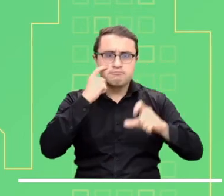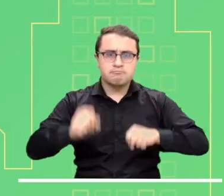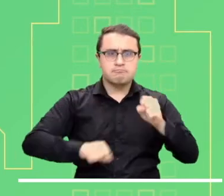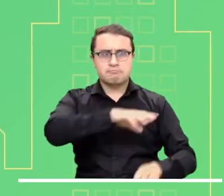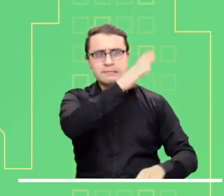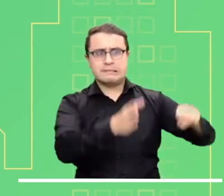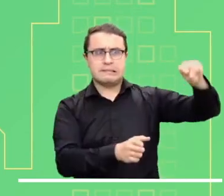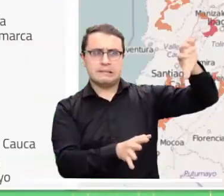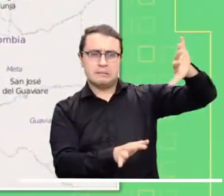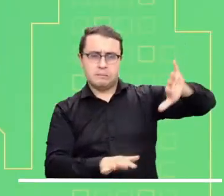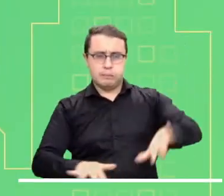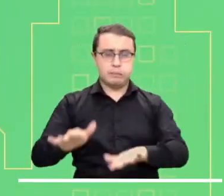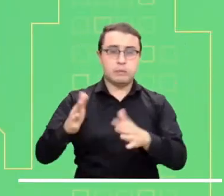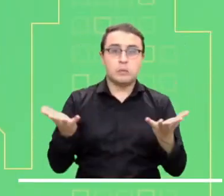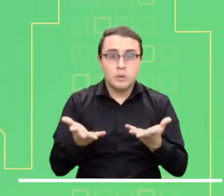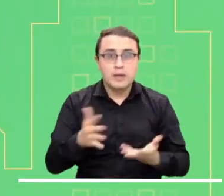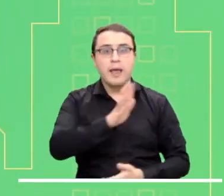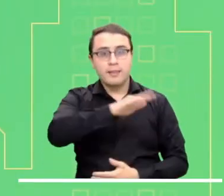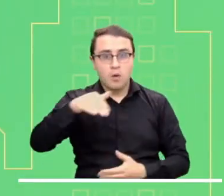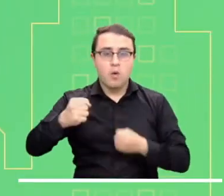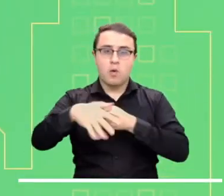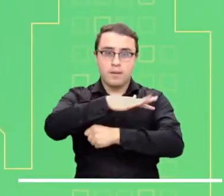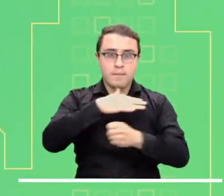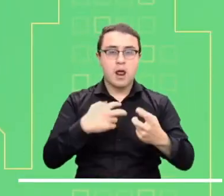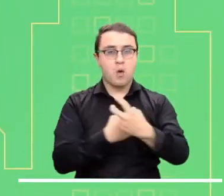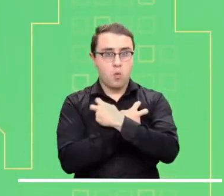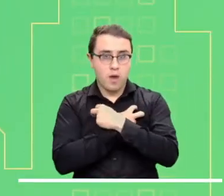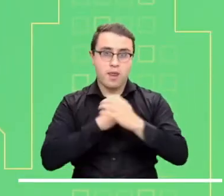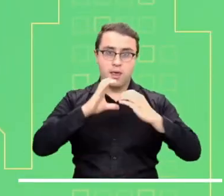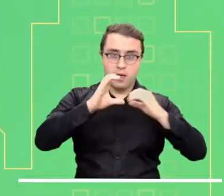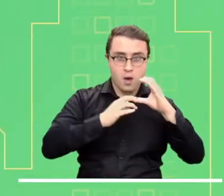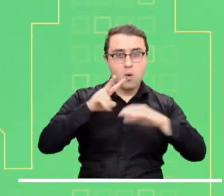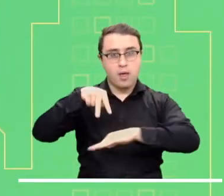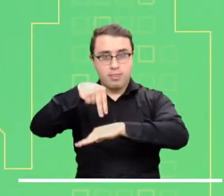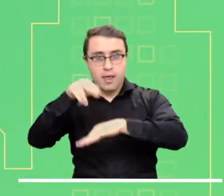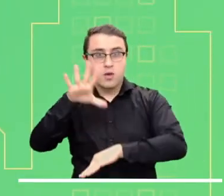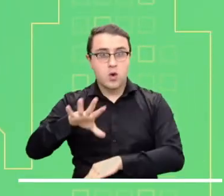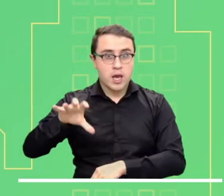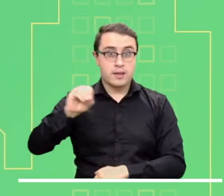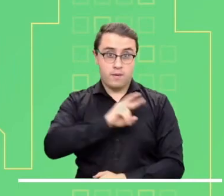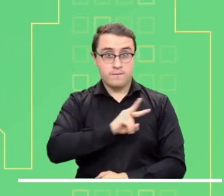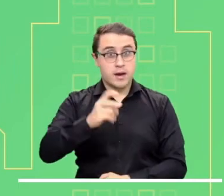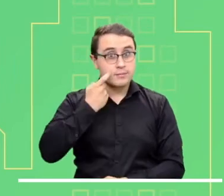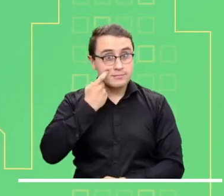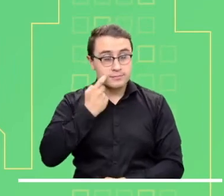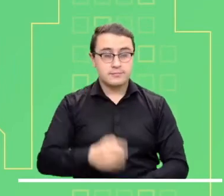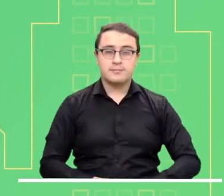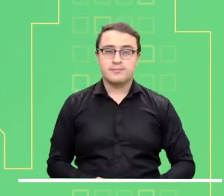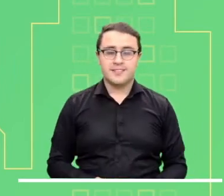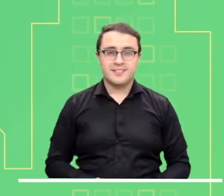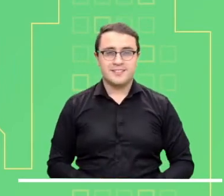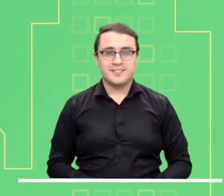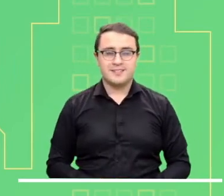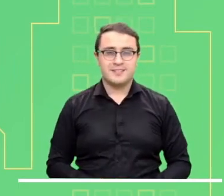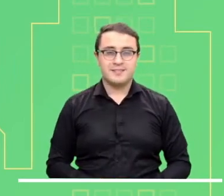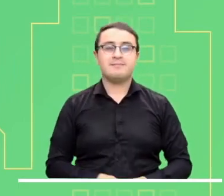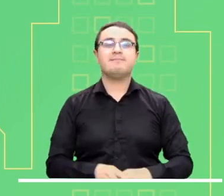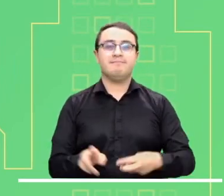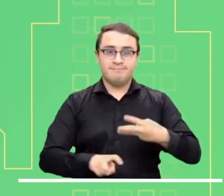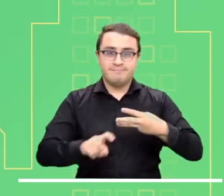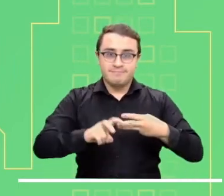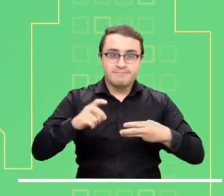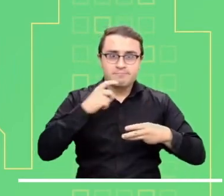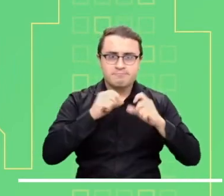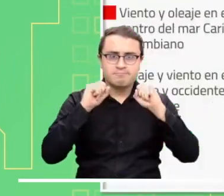Santanderes, La Guajira y Casanare. A alerta roja por probabilidad de deslizamientos de tierra en zonas inestables de Antioquia,